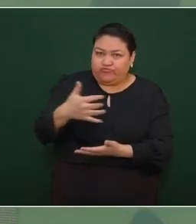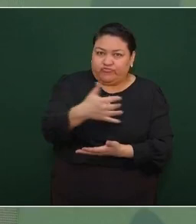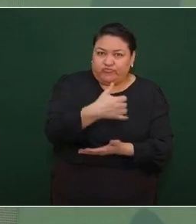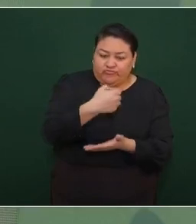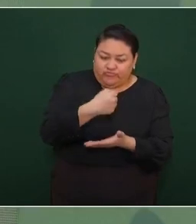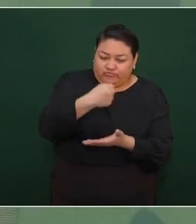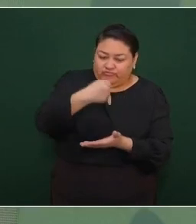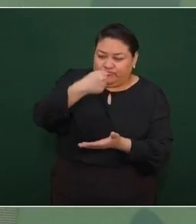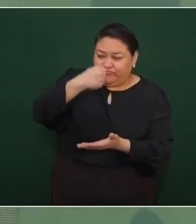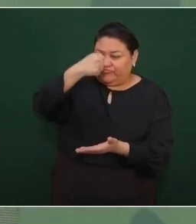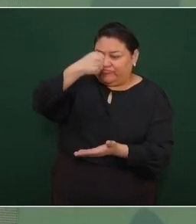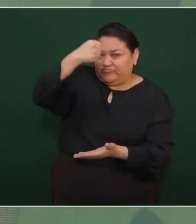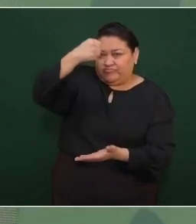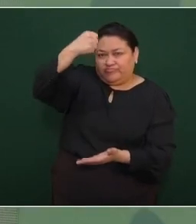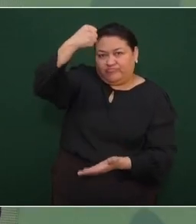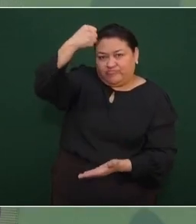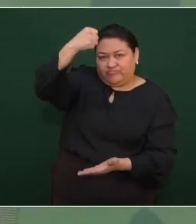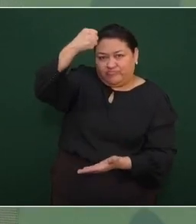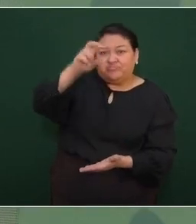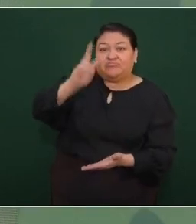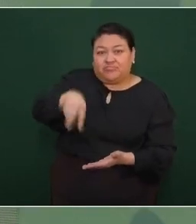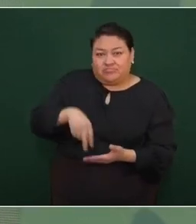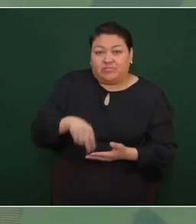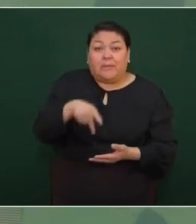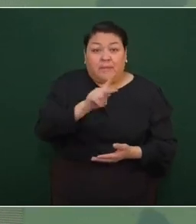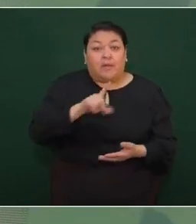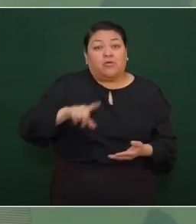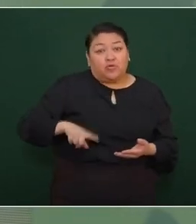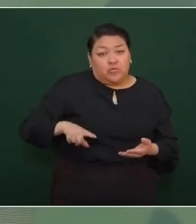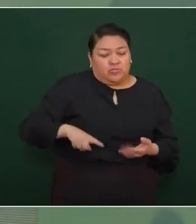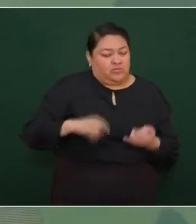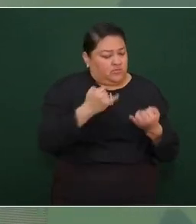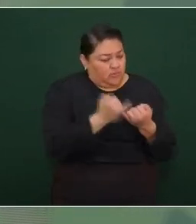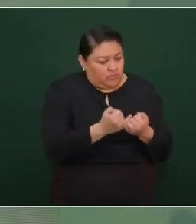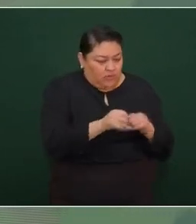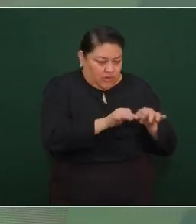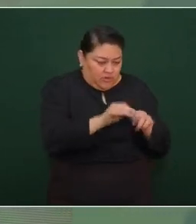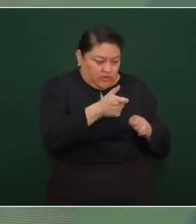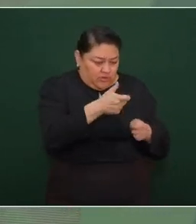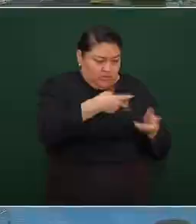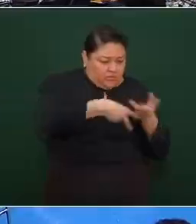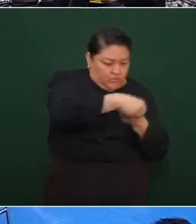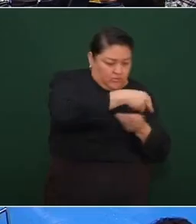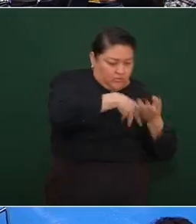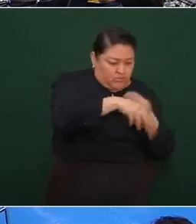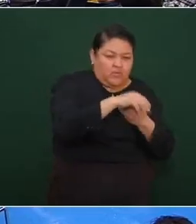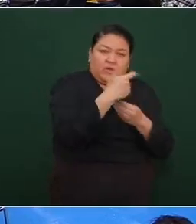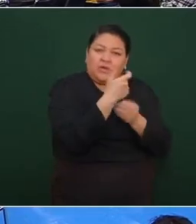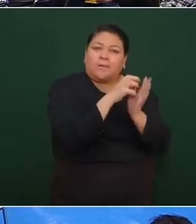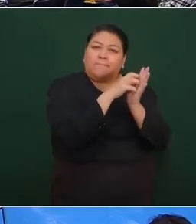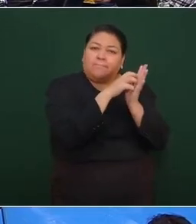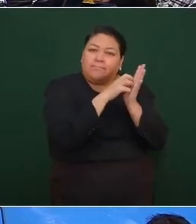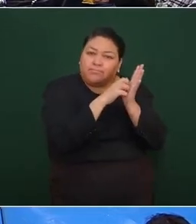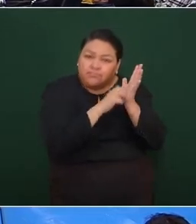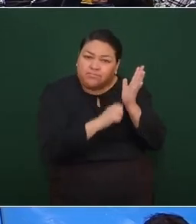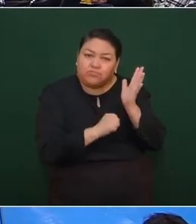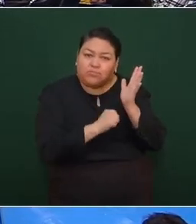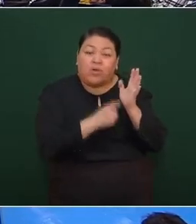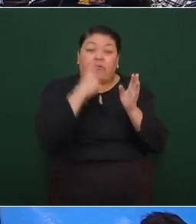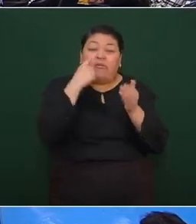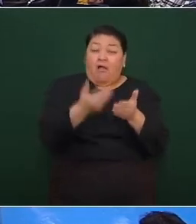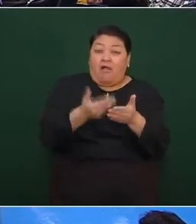Pero también hemos ahorrado mucho porque ya no se firman